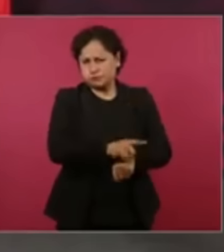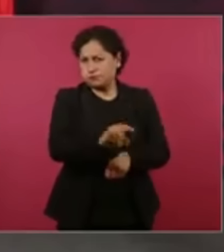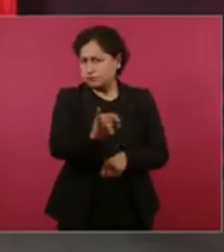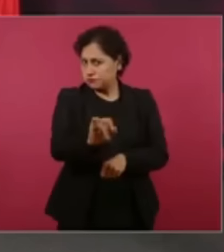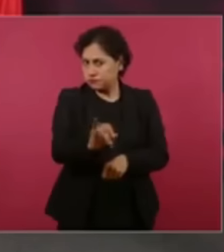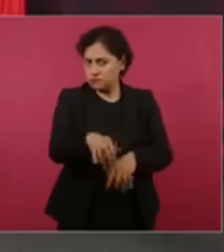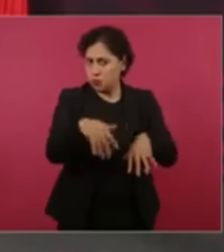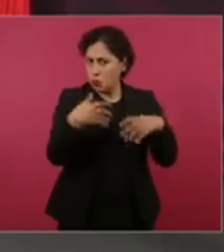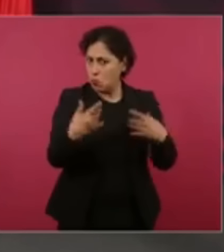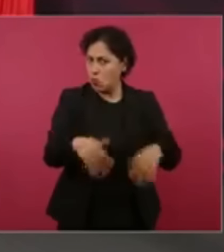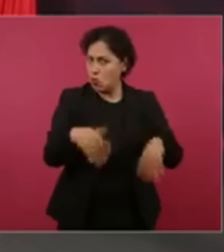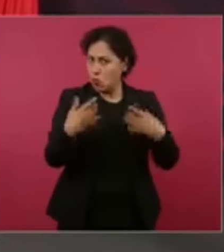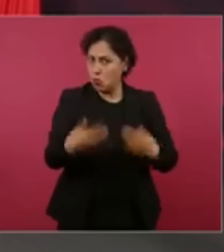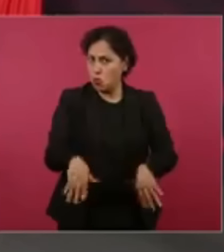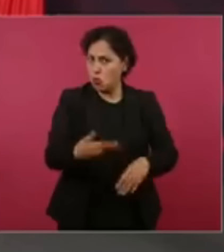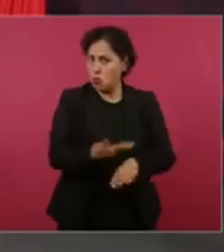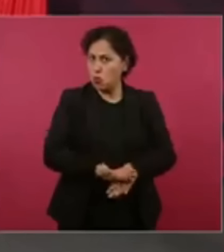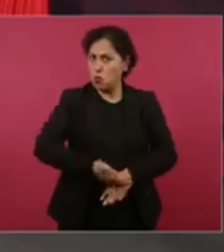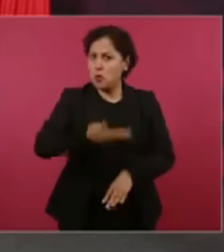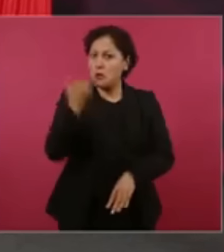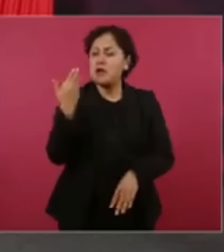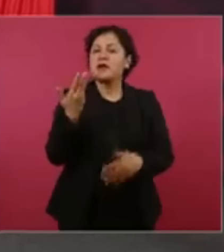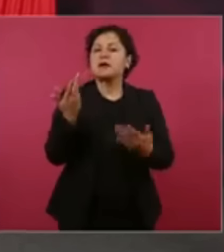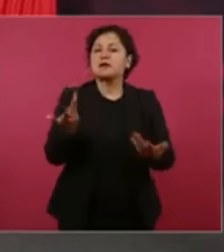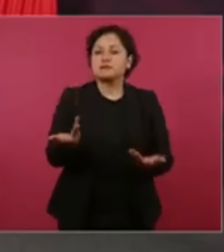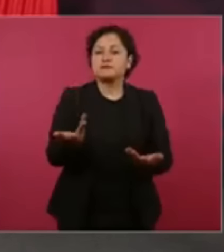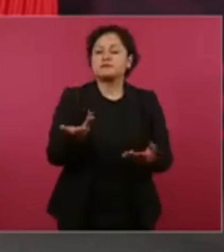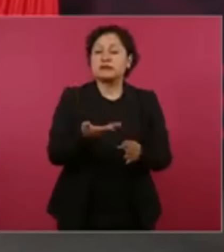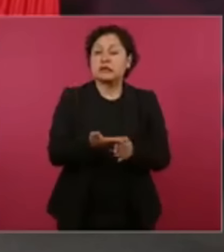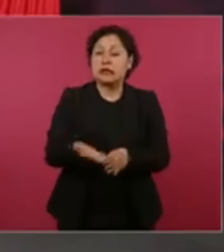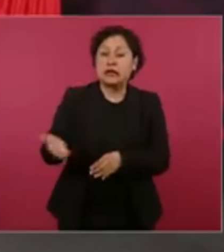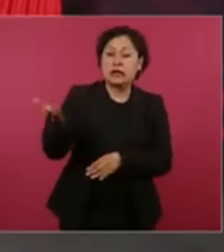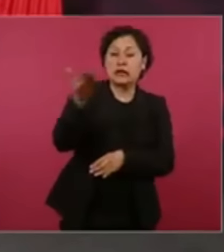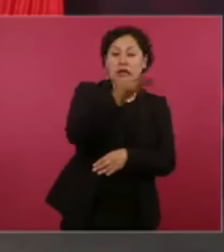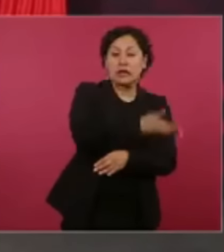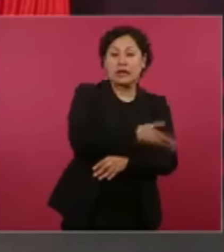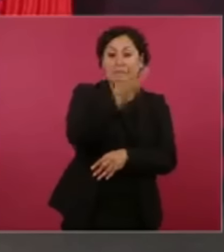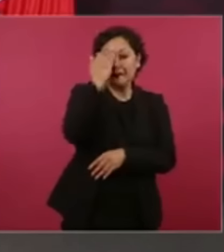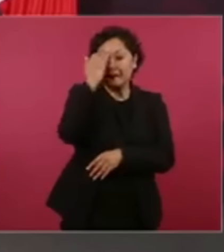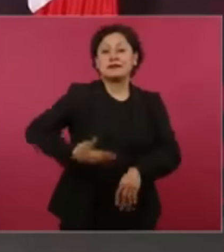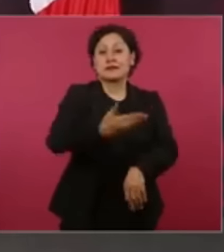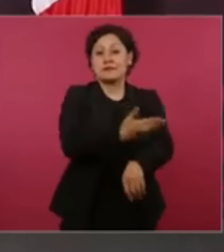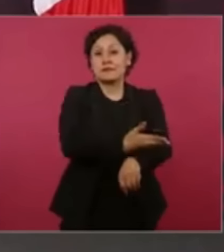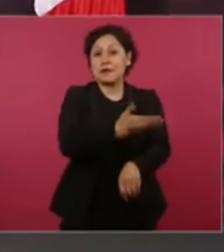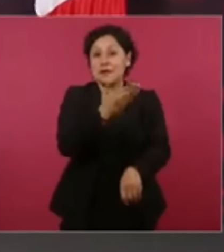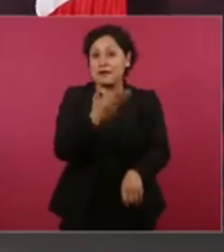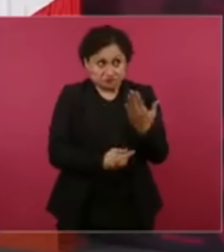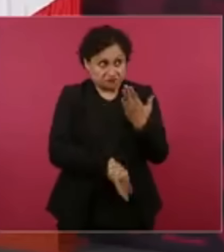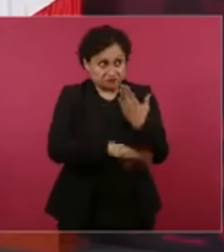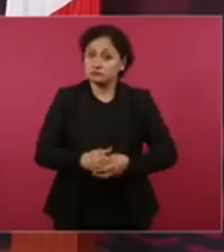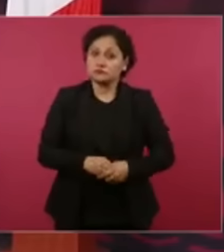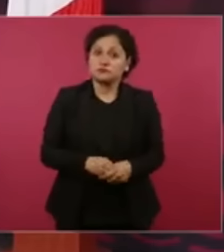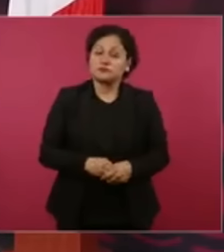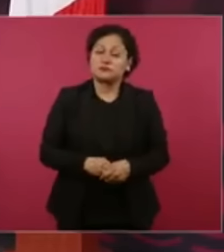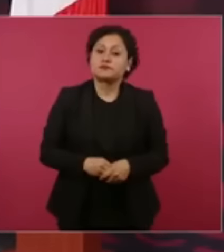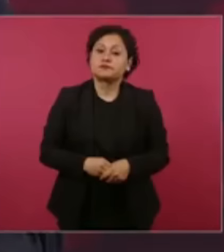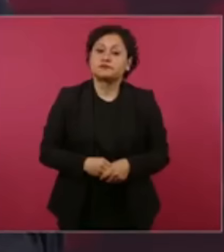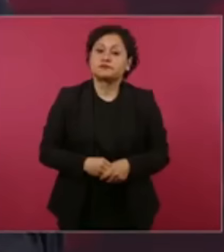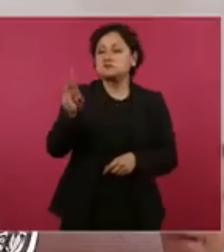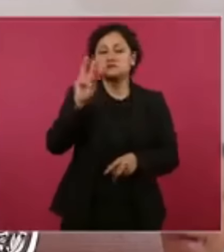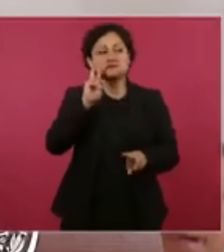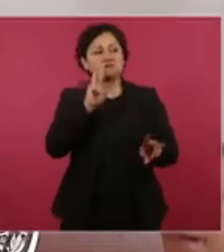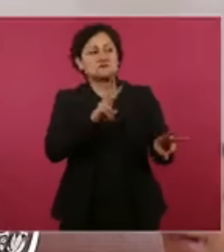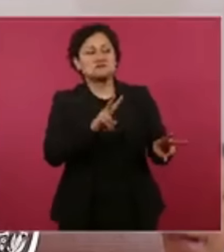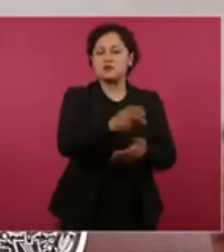el tiempo del presidente Madero, no habían atacado tanto a un presidente como ahora. Y el resultado, pues, no les